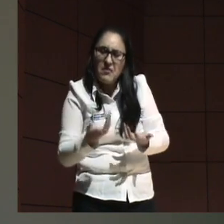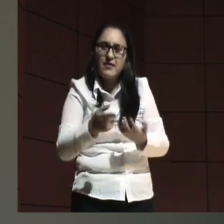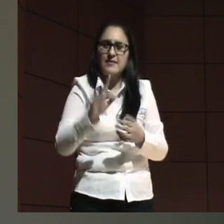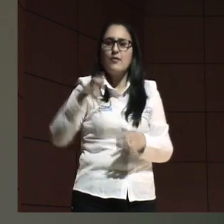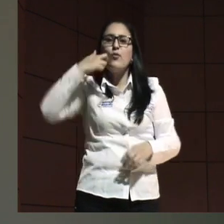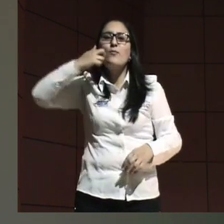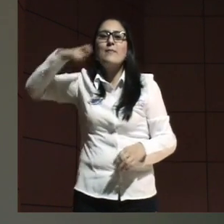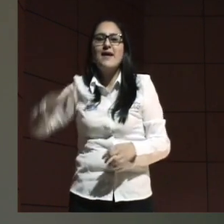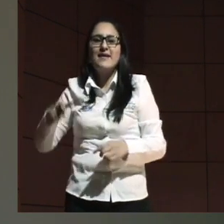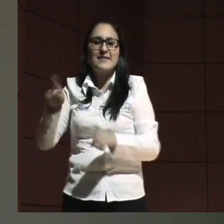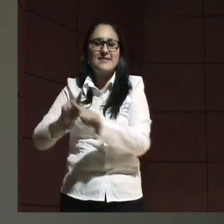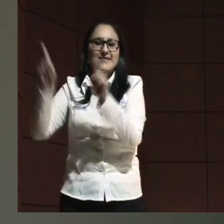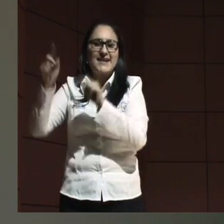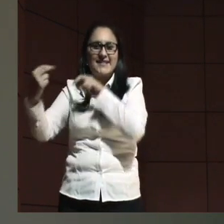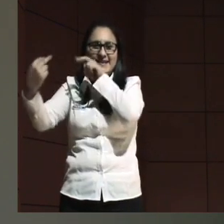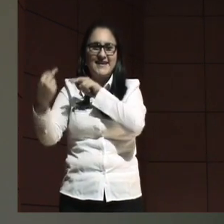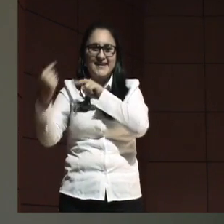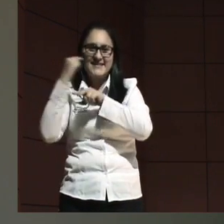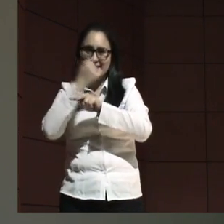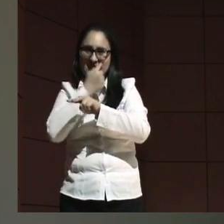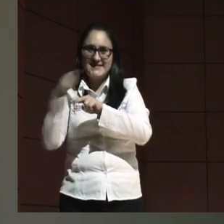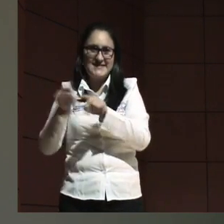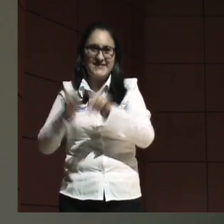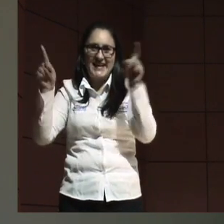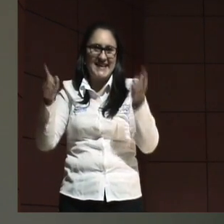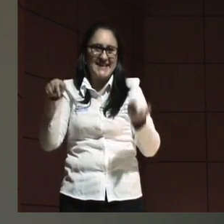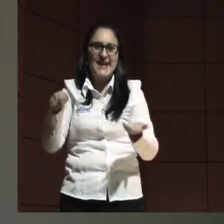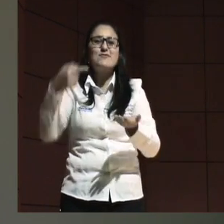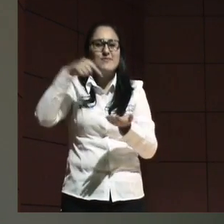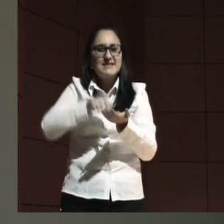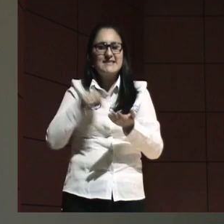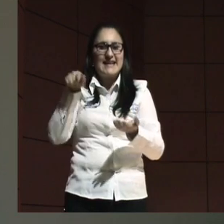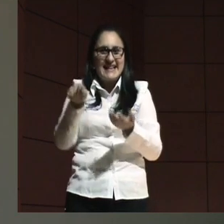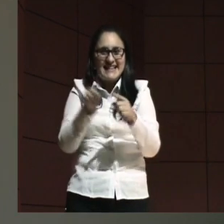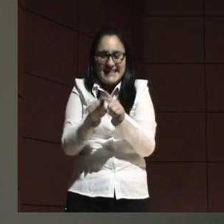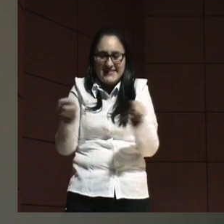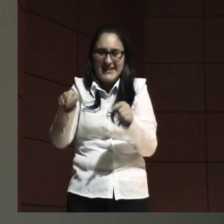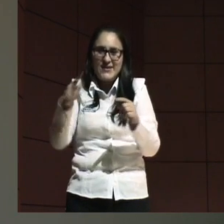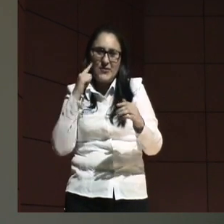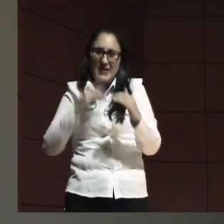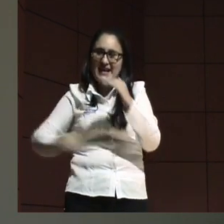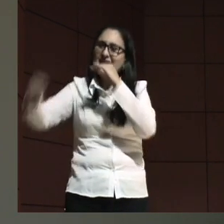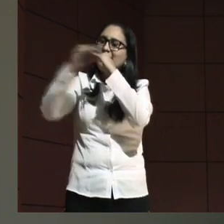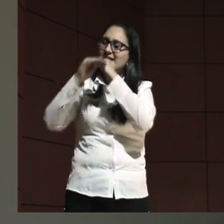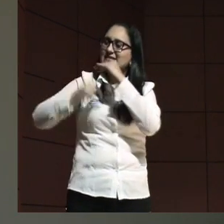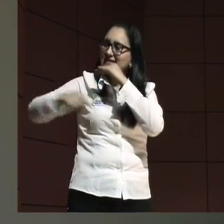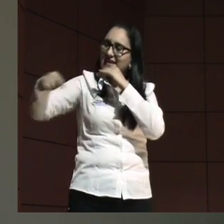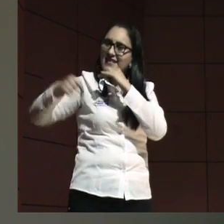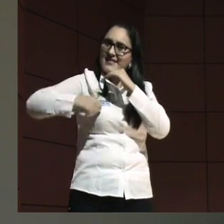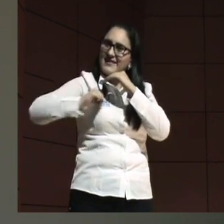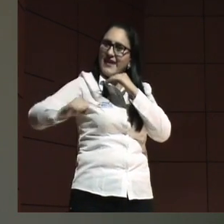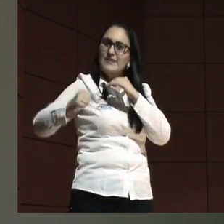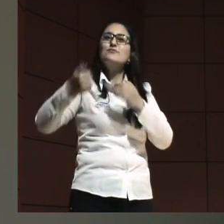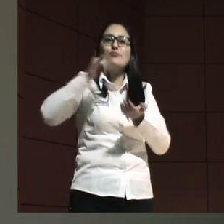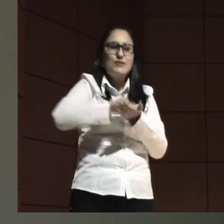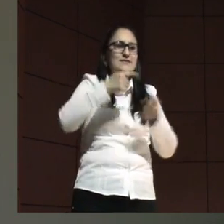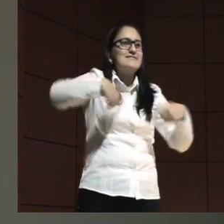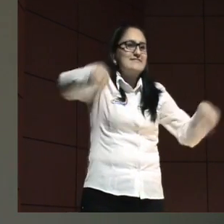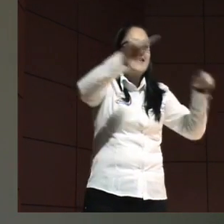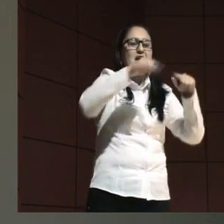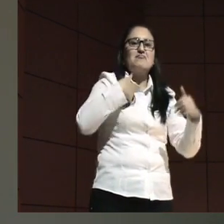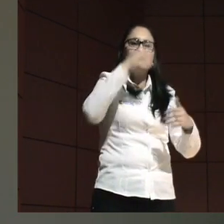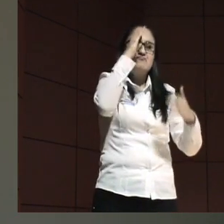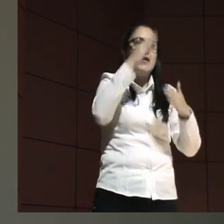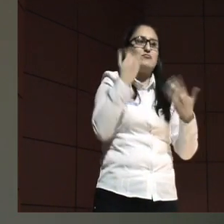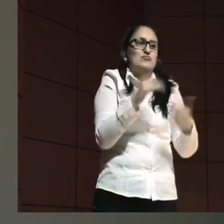con la otredad maquinaria jamás por esa otredad y por la equivalencia de los derechos es que estamos acá y saludamos